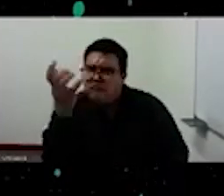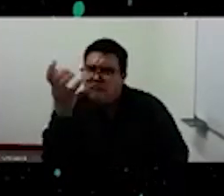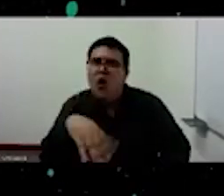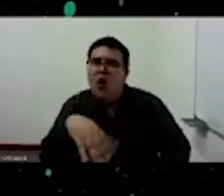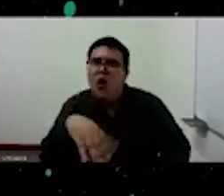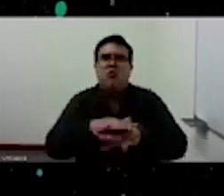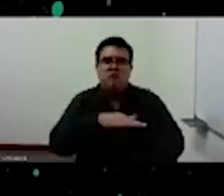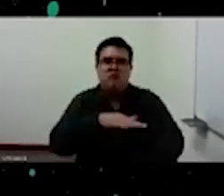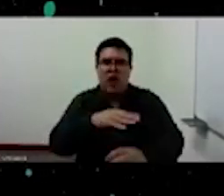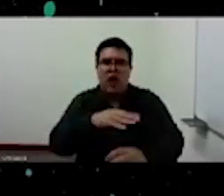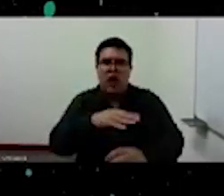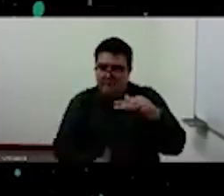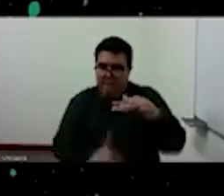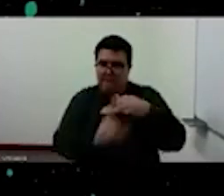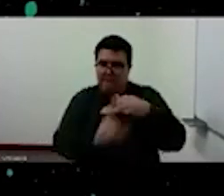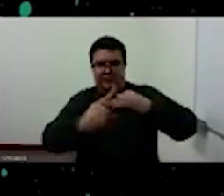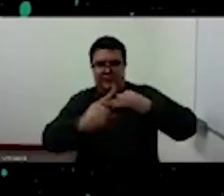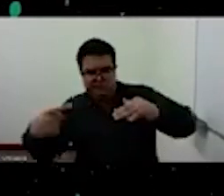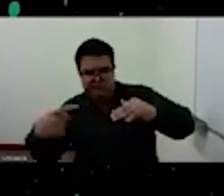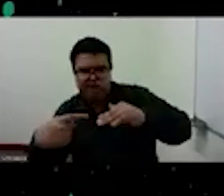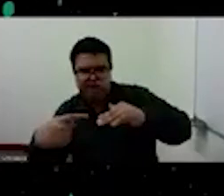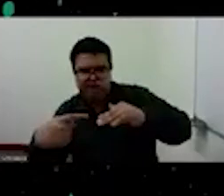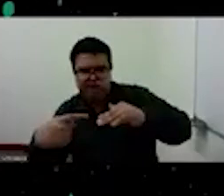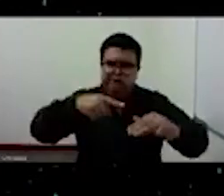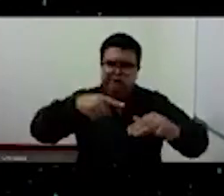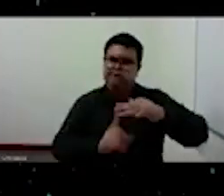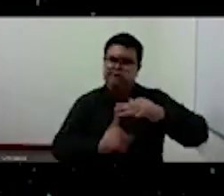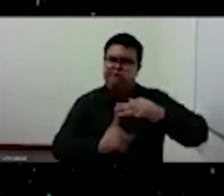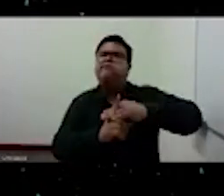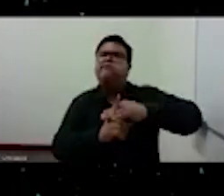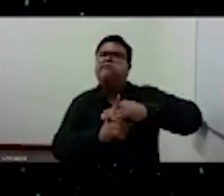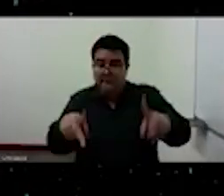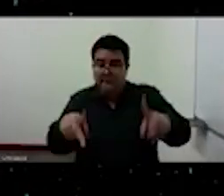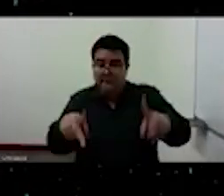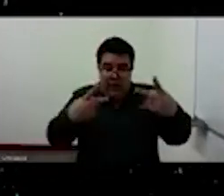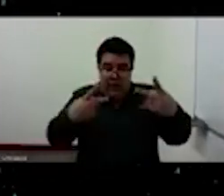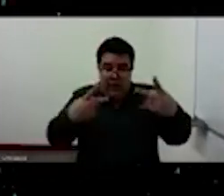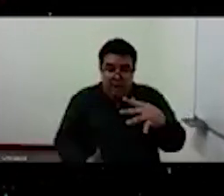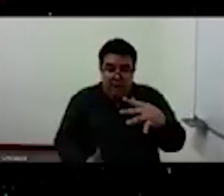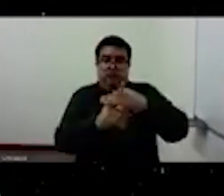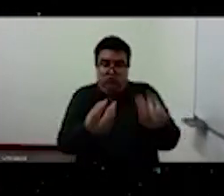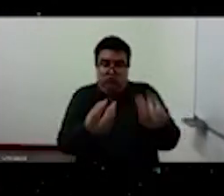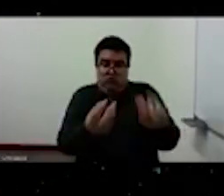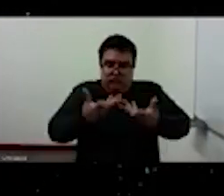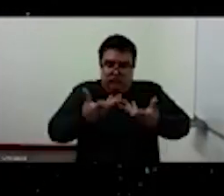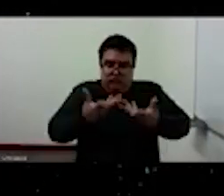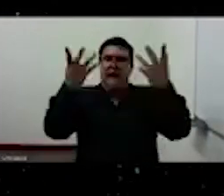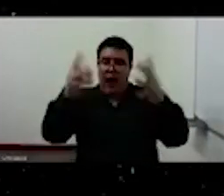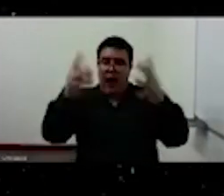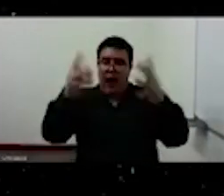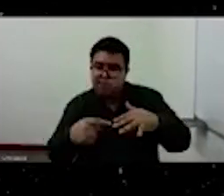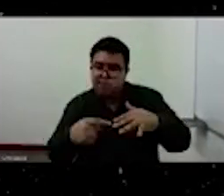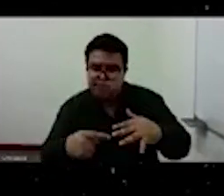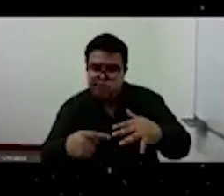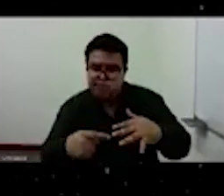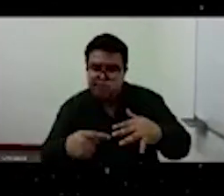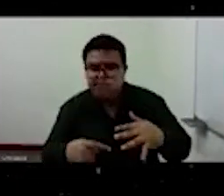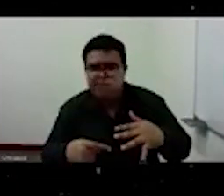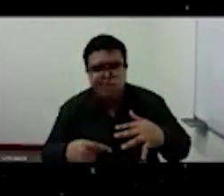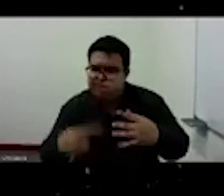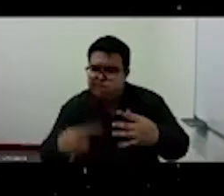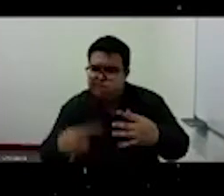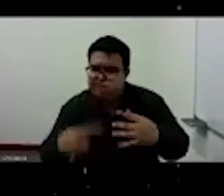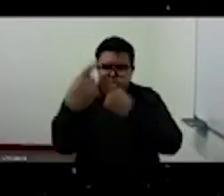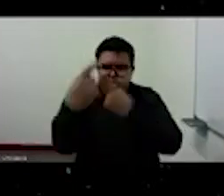de la vida que vivimos, no hay una fuente de la realidad